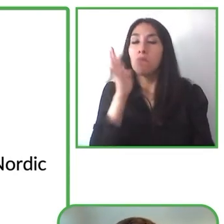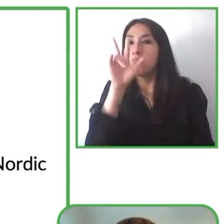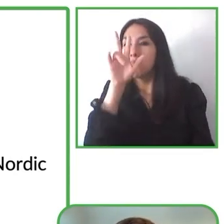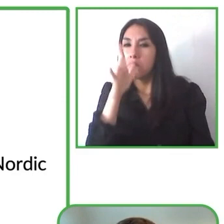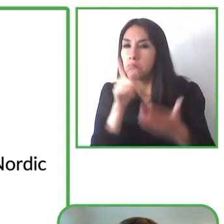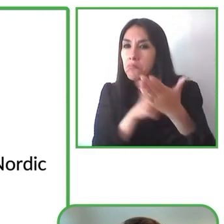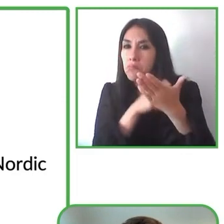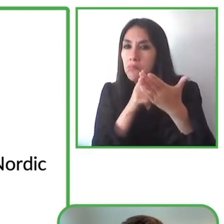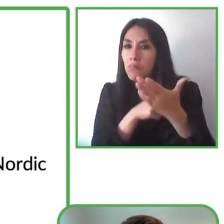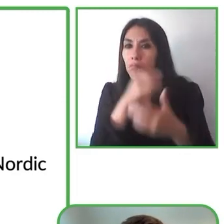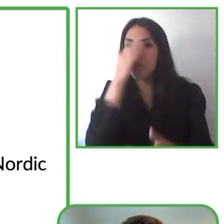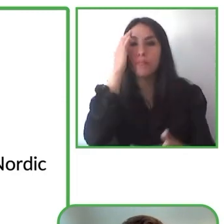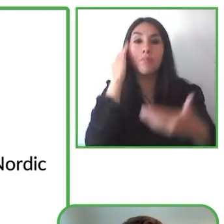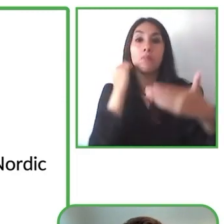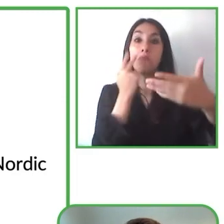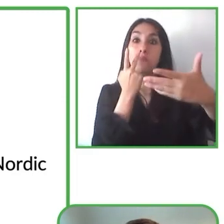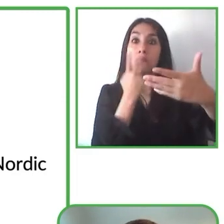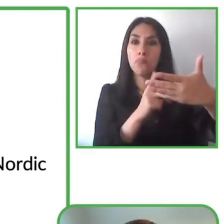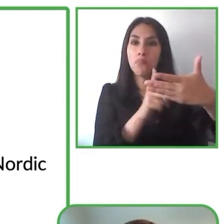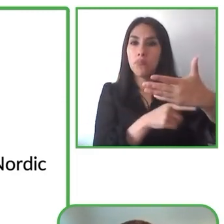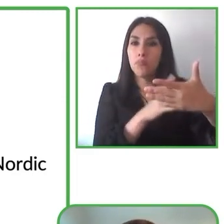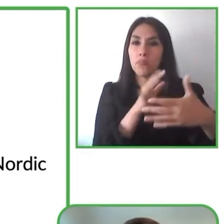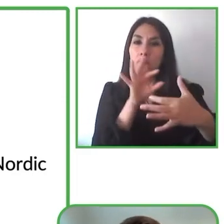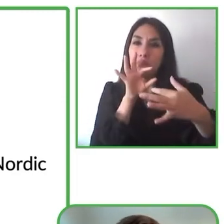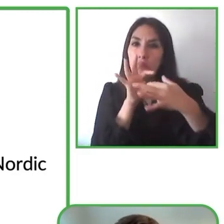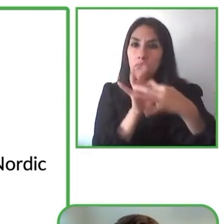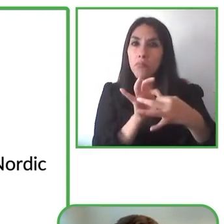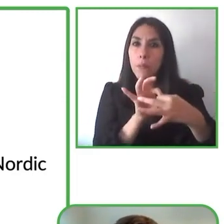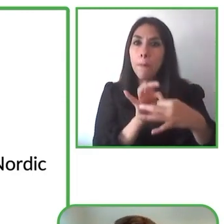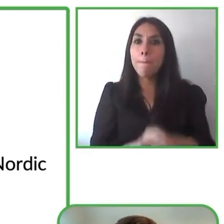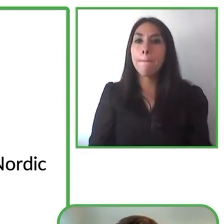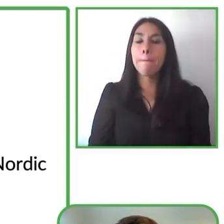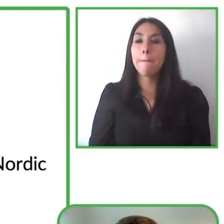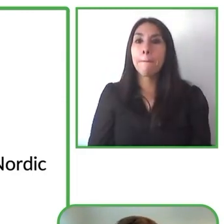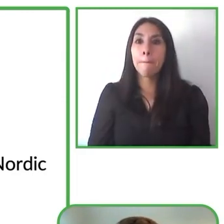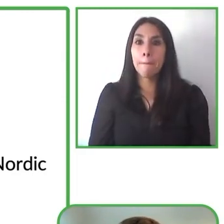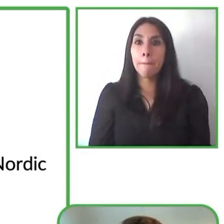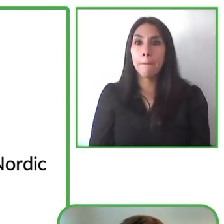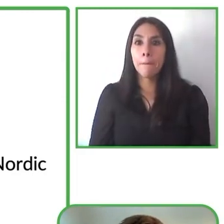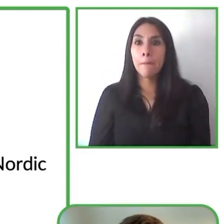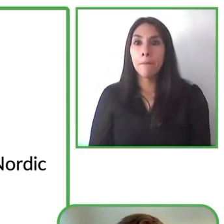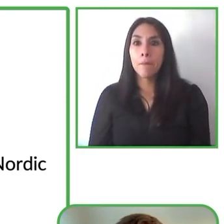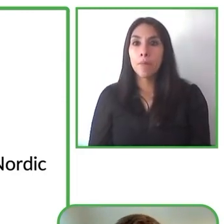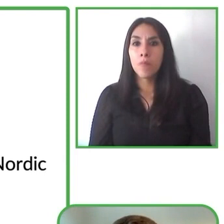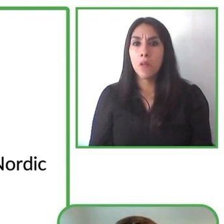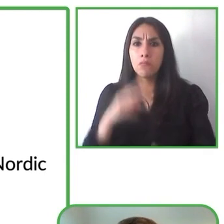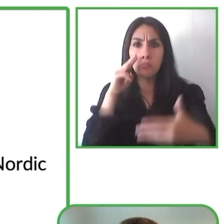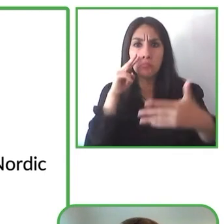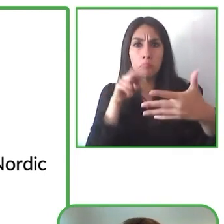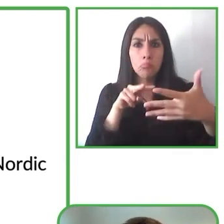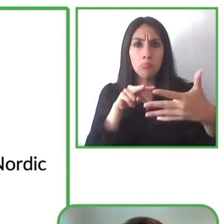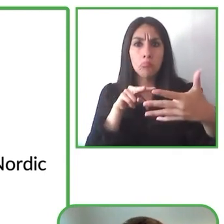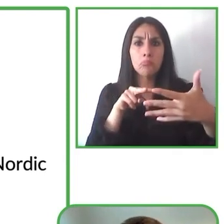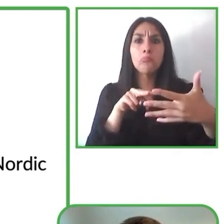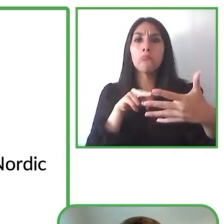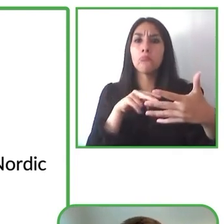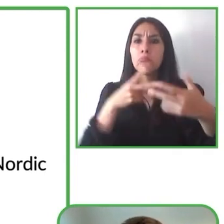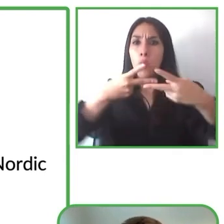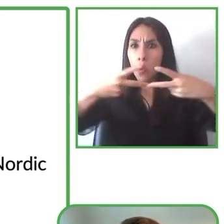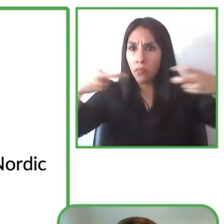sincroniza con los subtítulos y así te ofrece una traducción